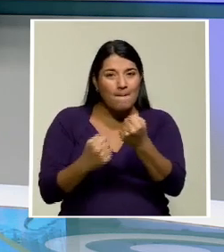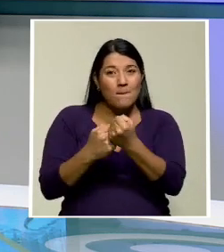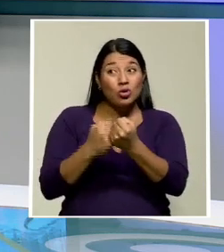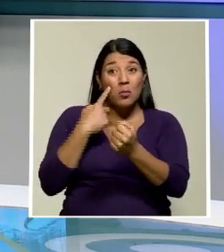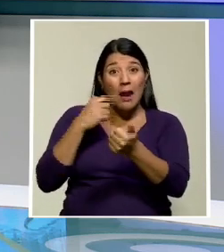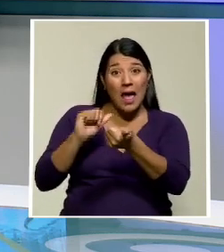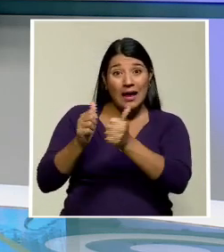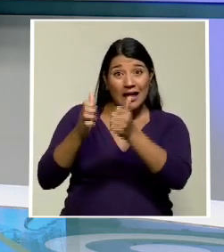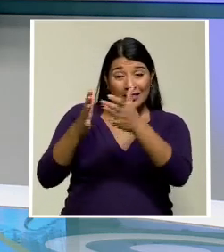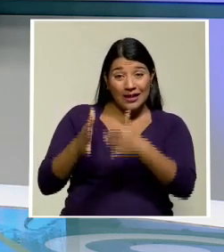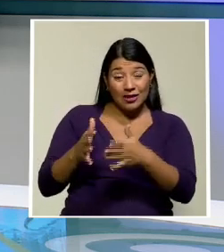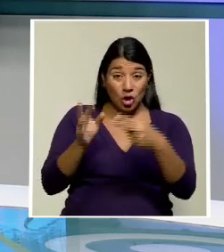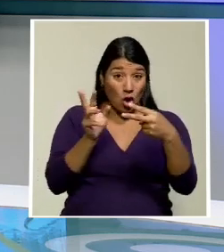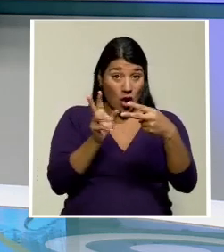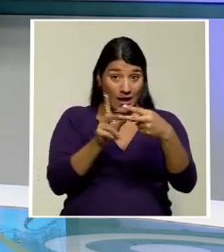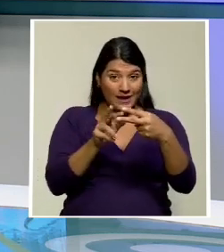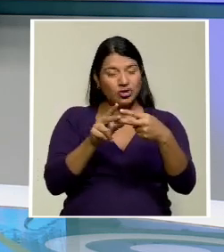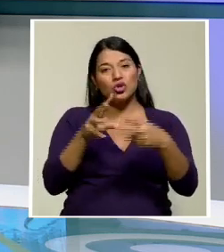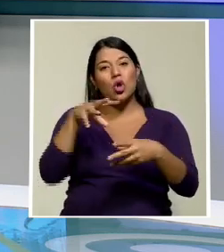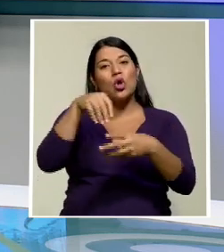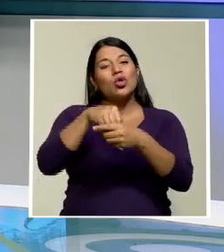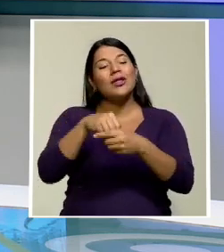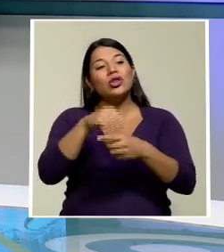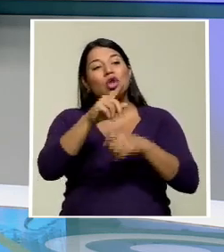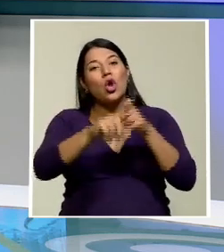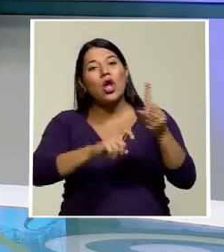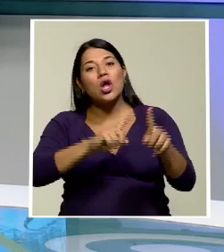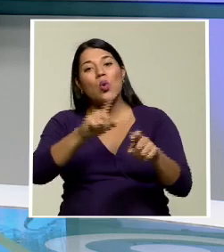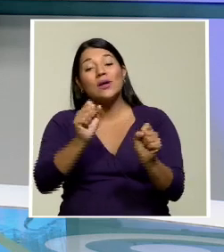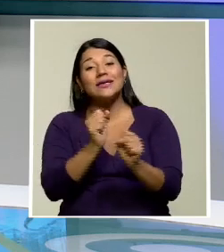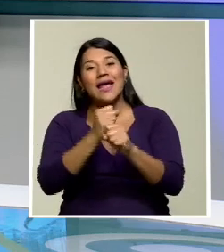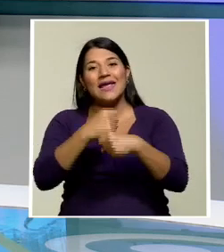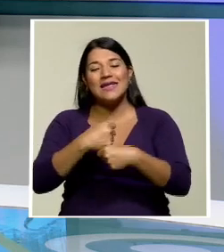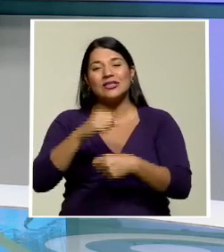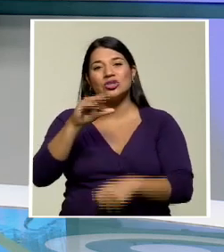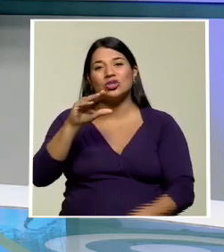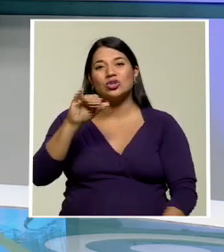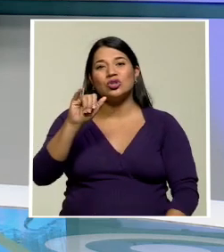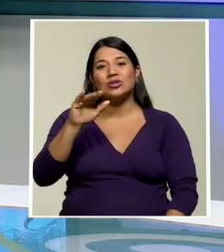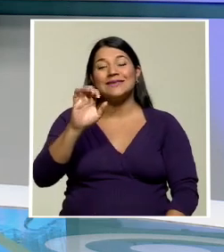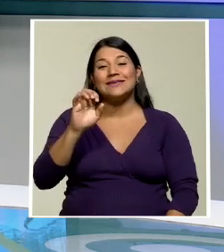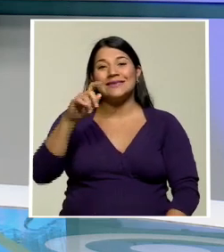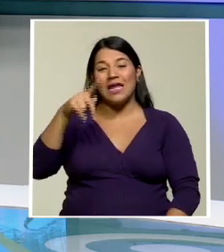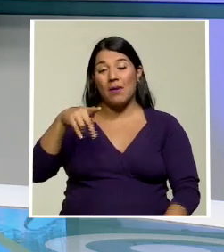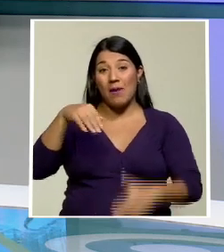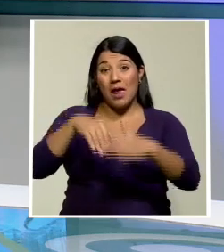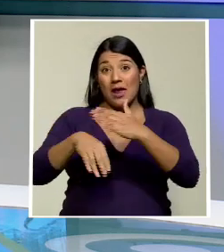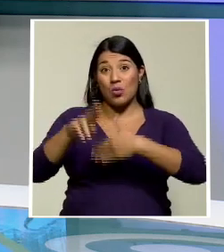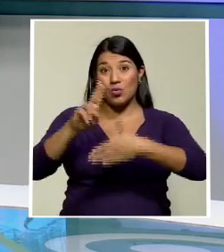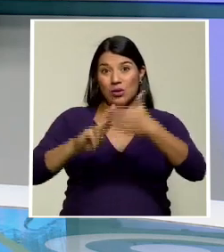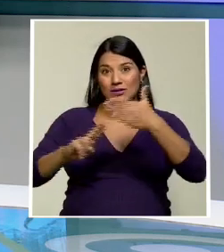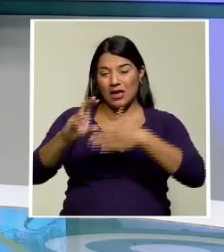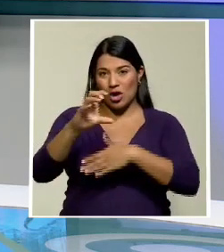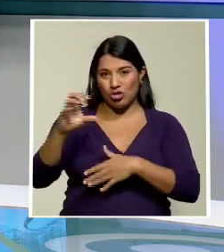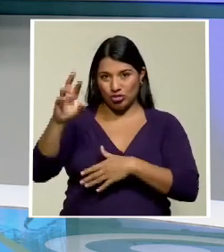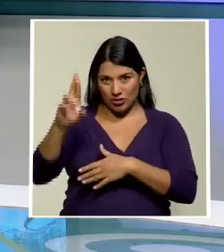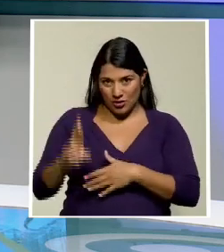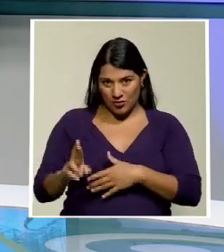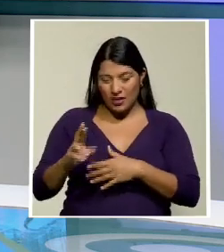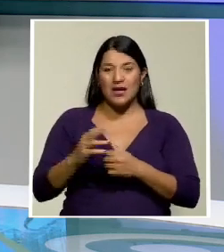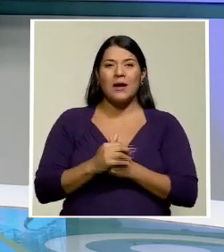son parte de las conclusiones de la encuesta más reciente del Centro de Investigaciones y Estudios Políticos CIEP-UCR. La